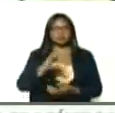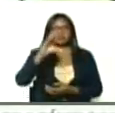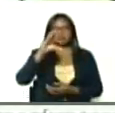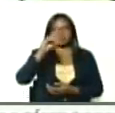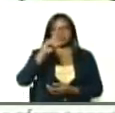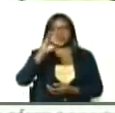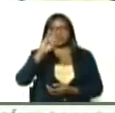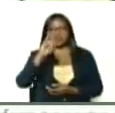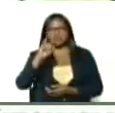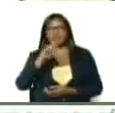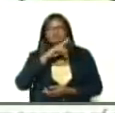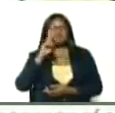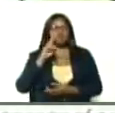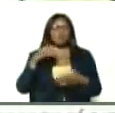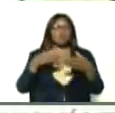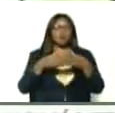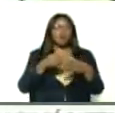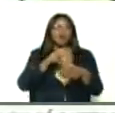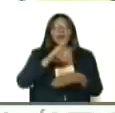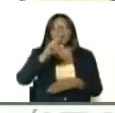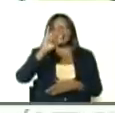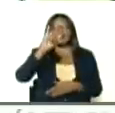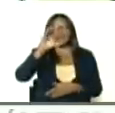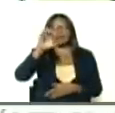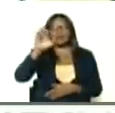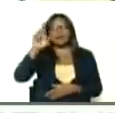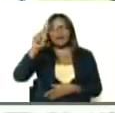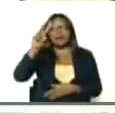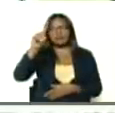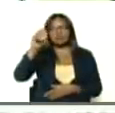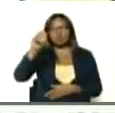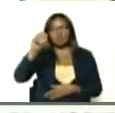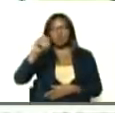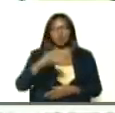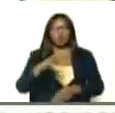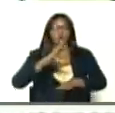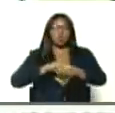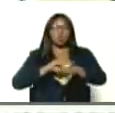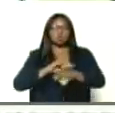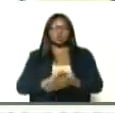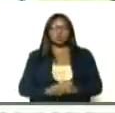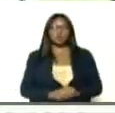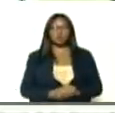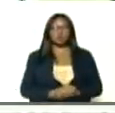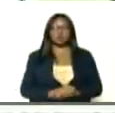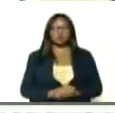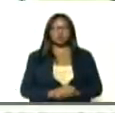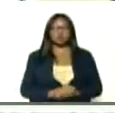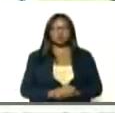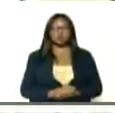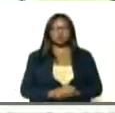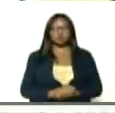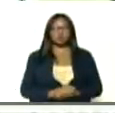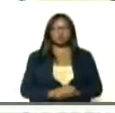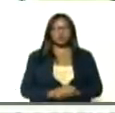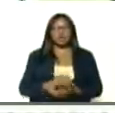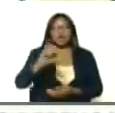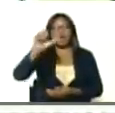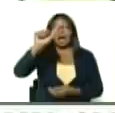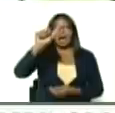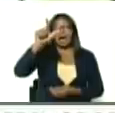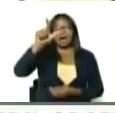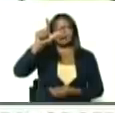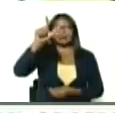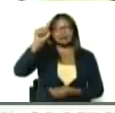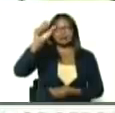que lleva el nombre, el doctor Ricardo Isidro Bernal, en Altagracia, de Orituco, un saludo a los,